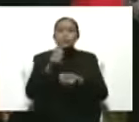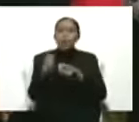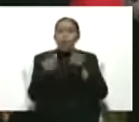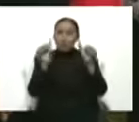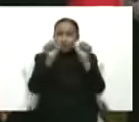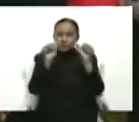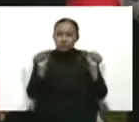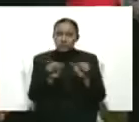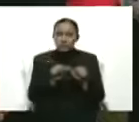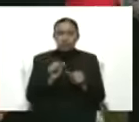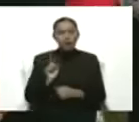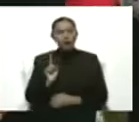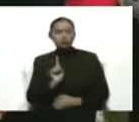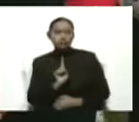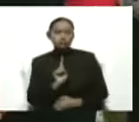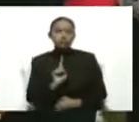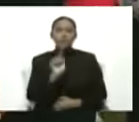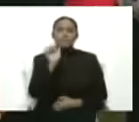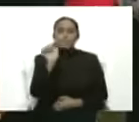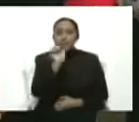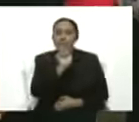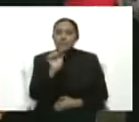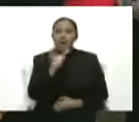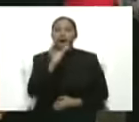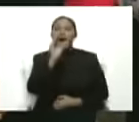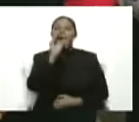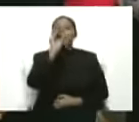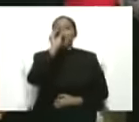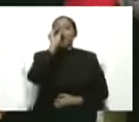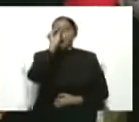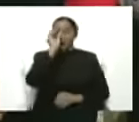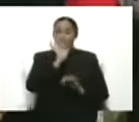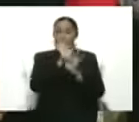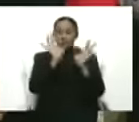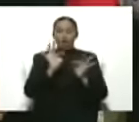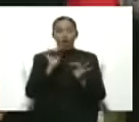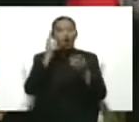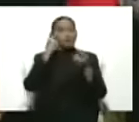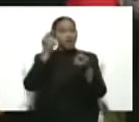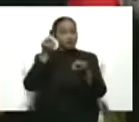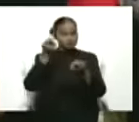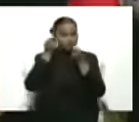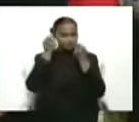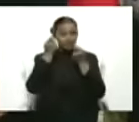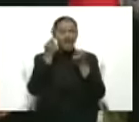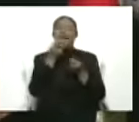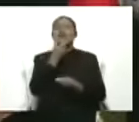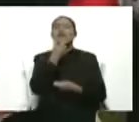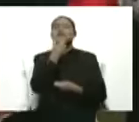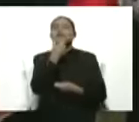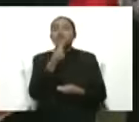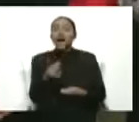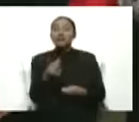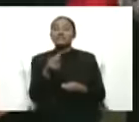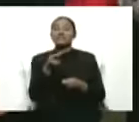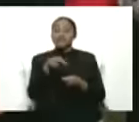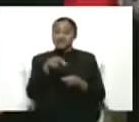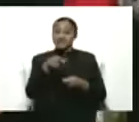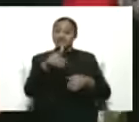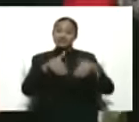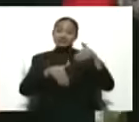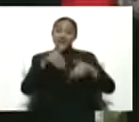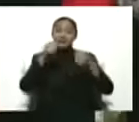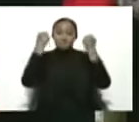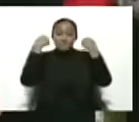es esta modalidad, que repito, es la más moderna del mundo y la única en el